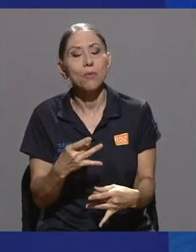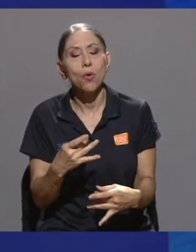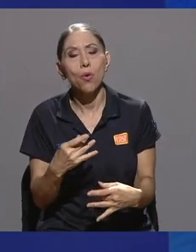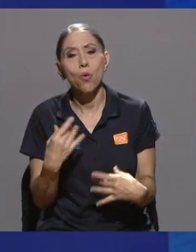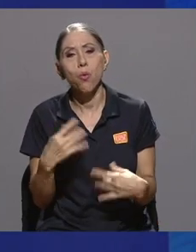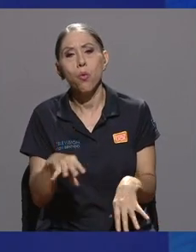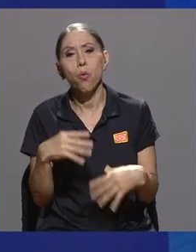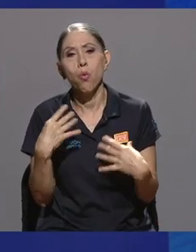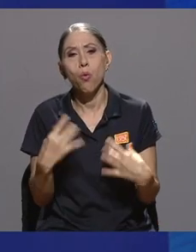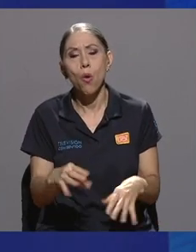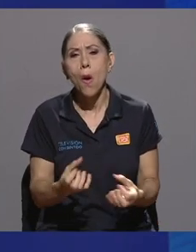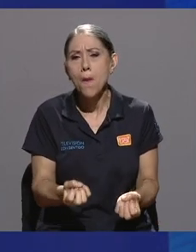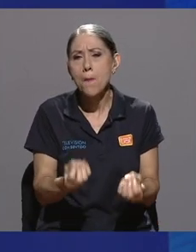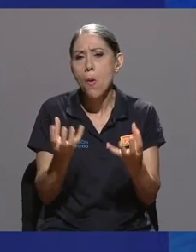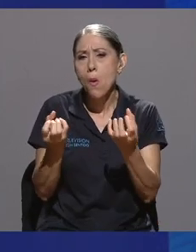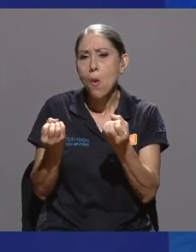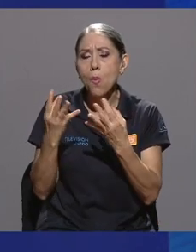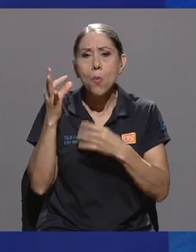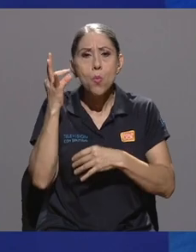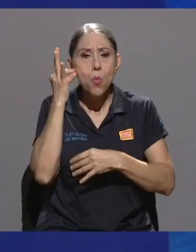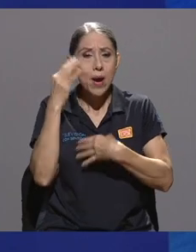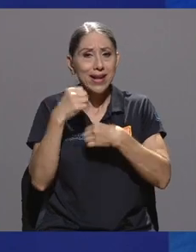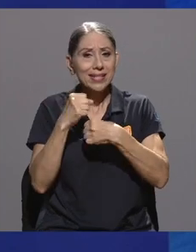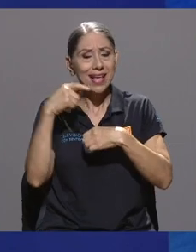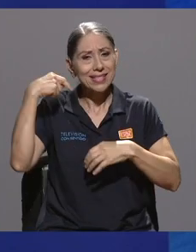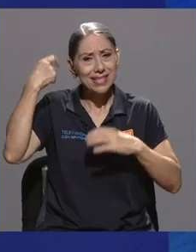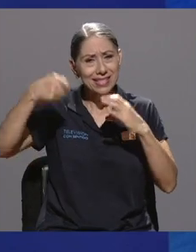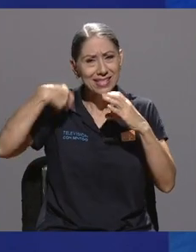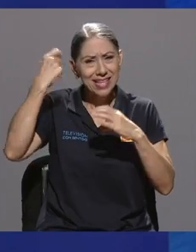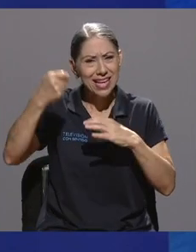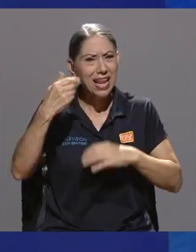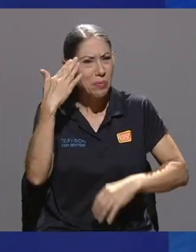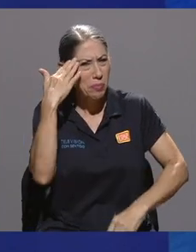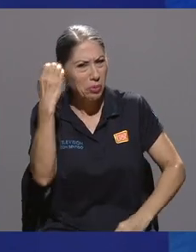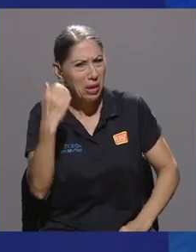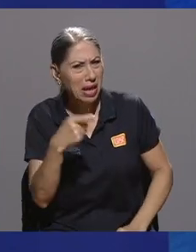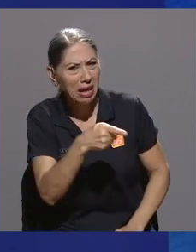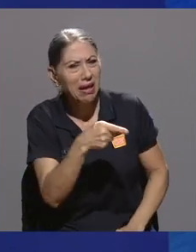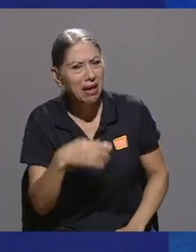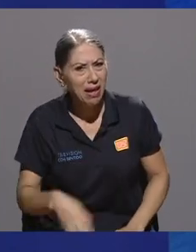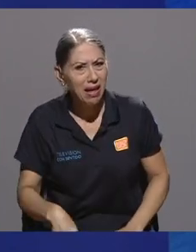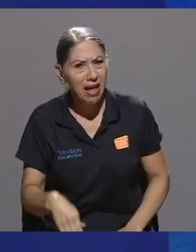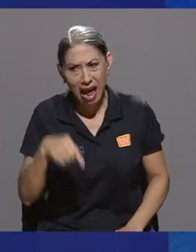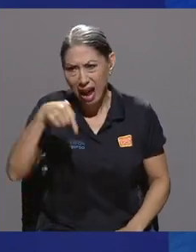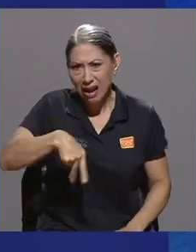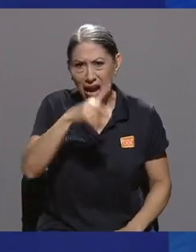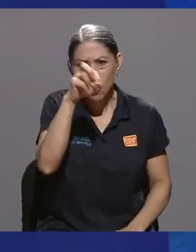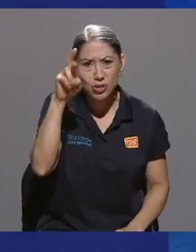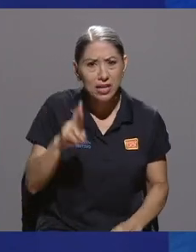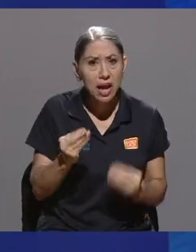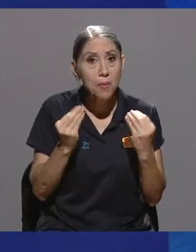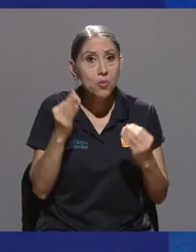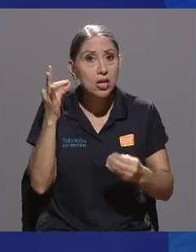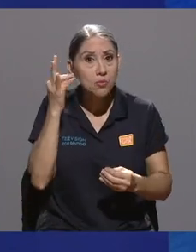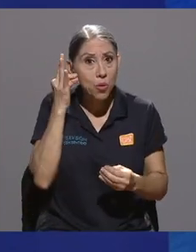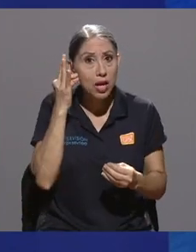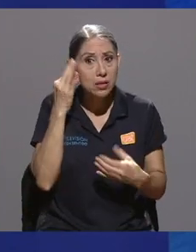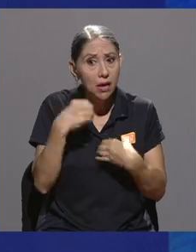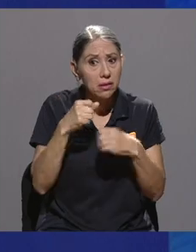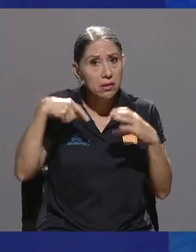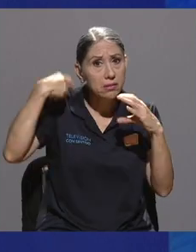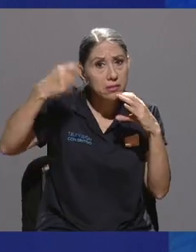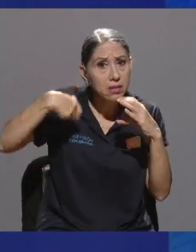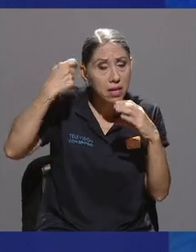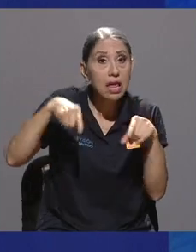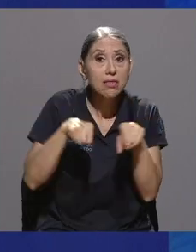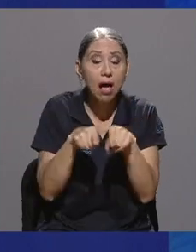de mujeres que hacen cine. ¿A qué lo atribuiste? Que tantas mujeres en Costa Rica se animen a hacer cine, y no solo a hacer cine, sino